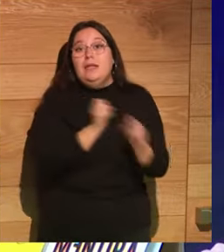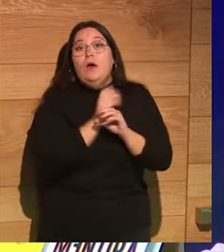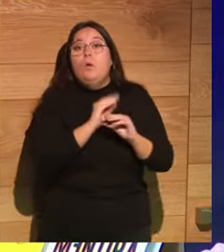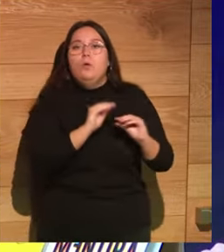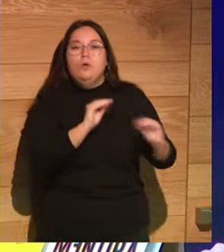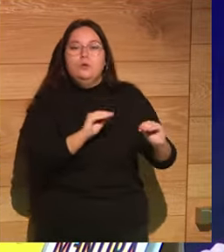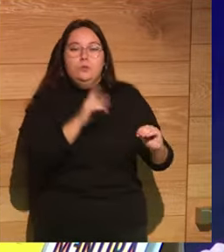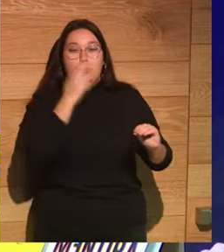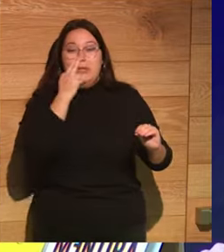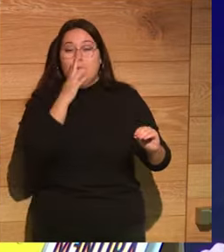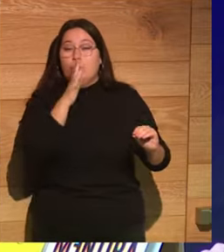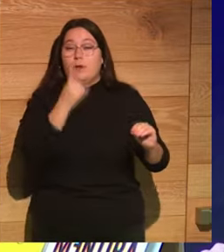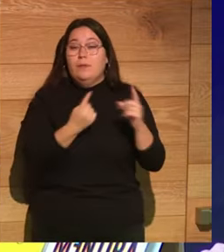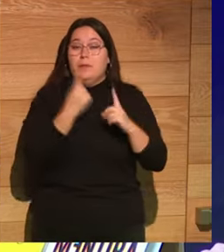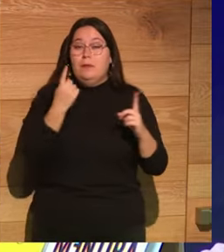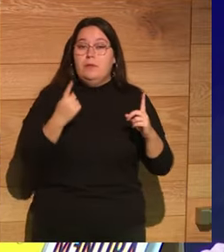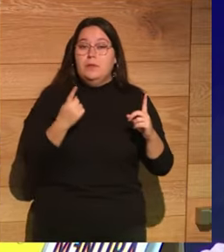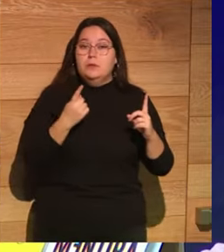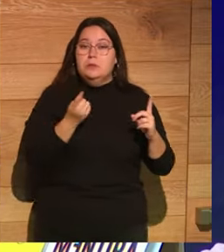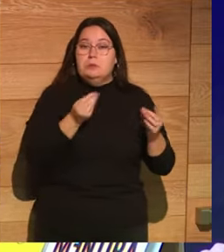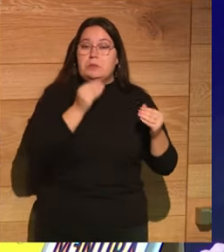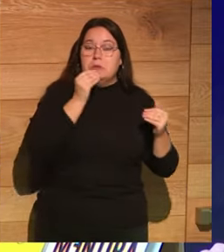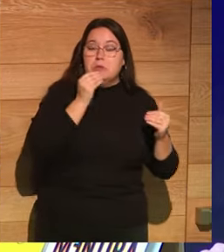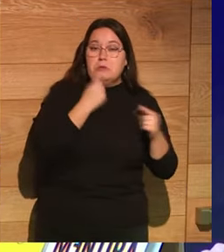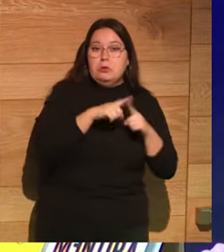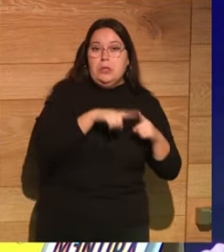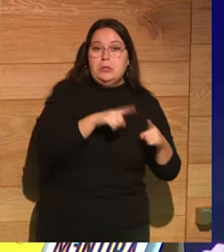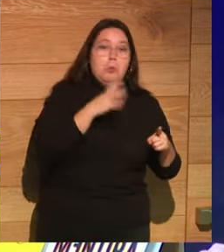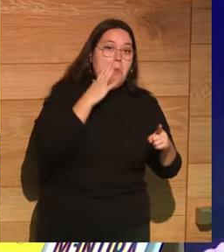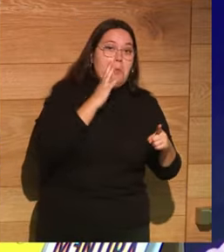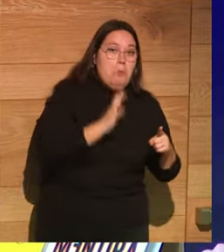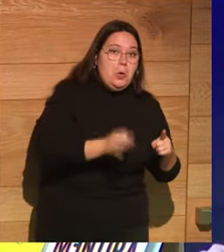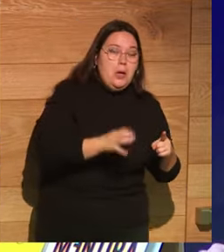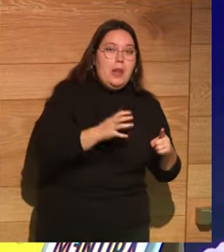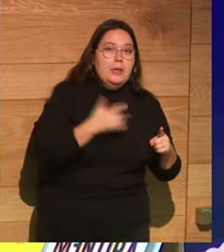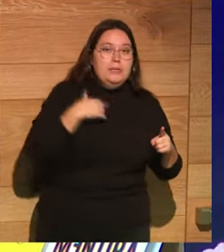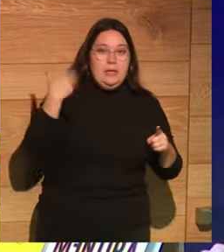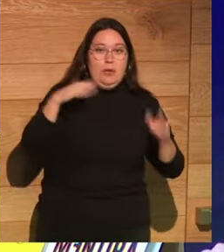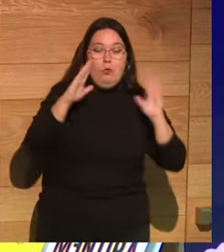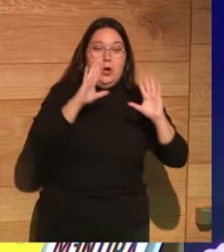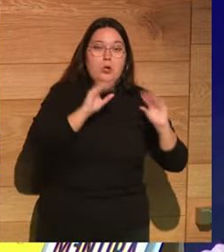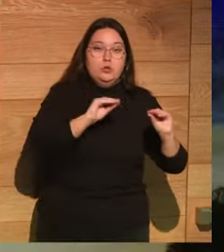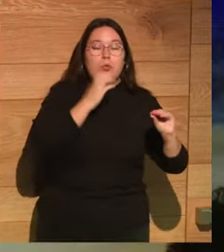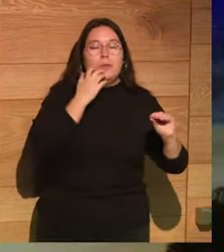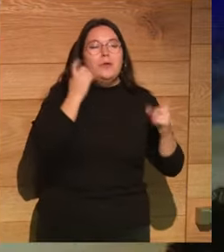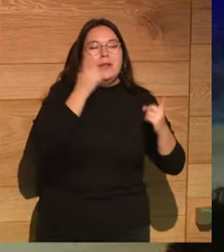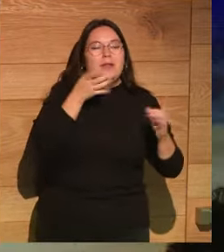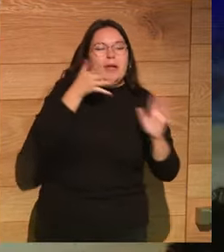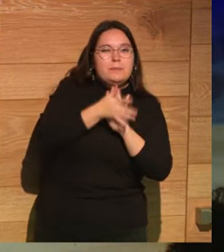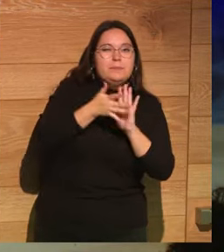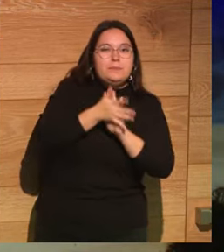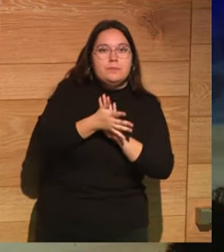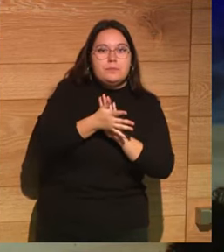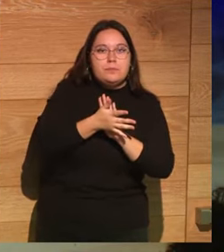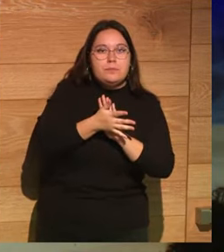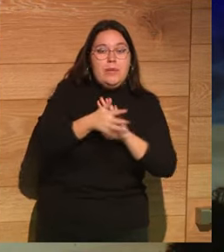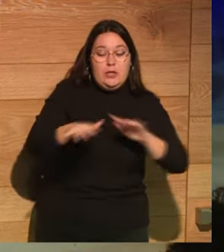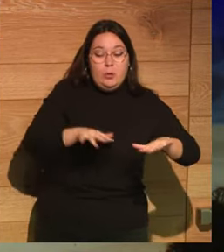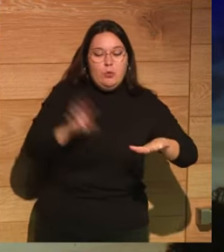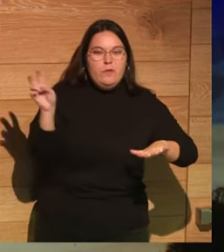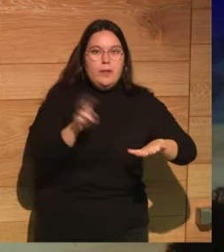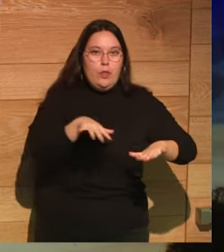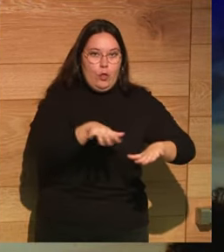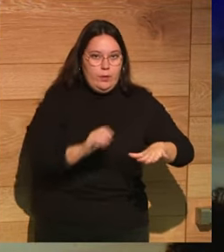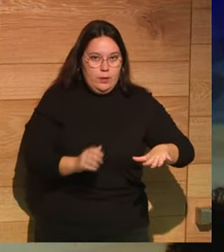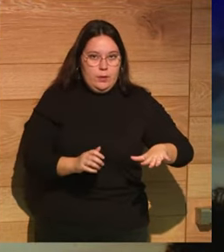porque de repente te cuenta cosas que son pues bastante acertadas para lo que era su época por ejemplo te intenta explicar de dónde proceden los terremotos